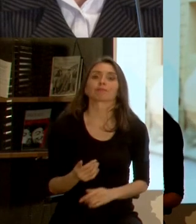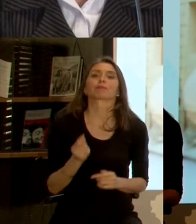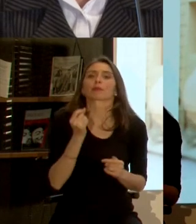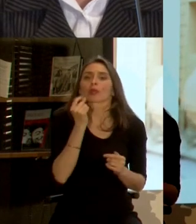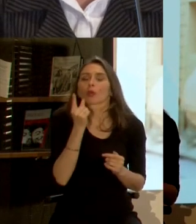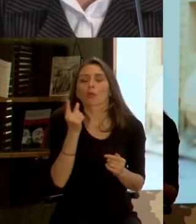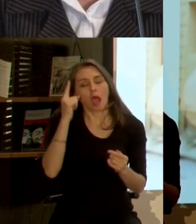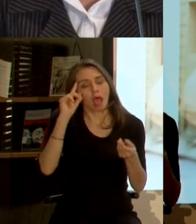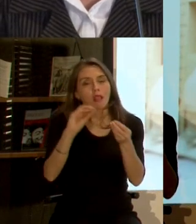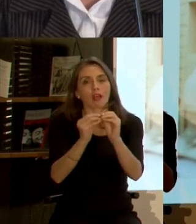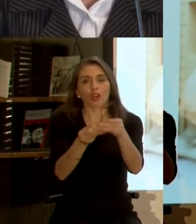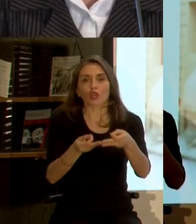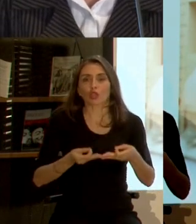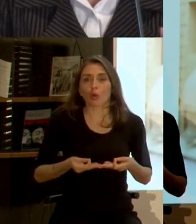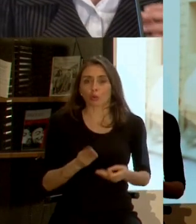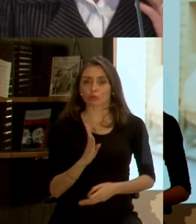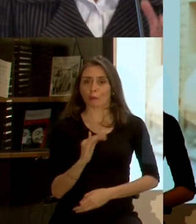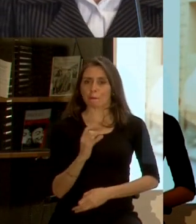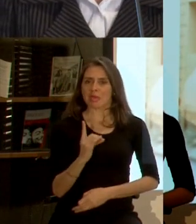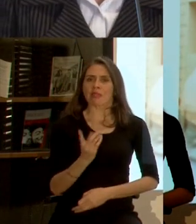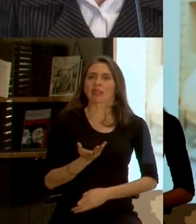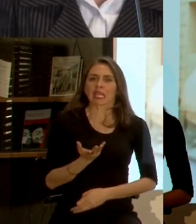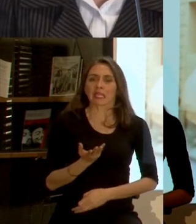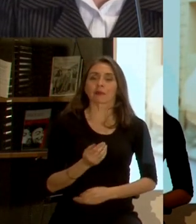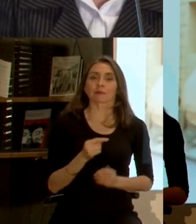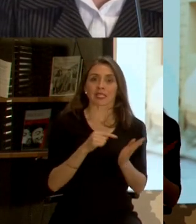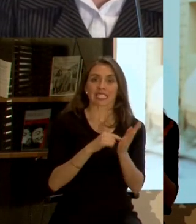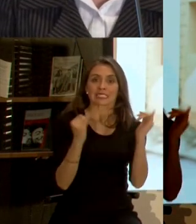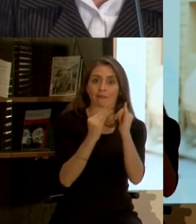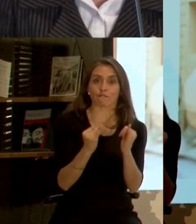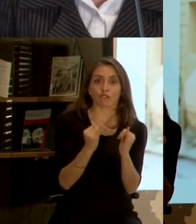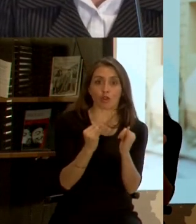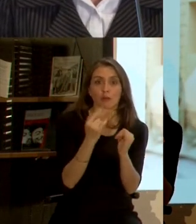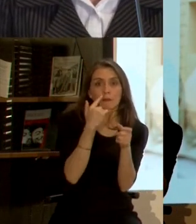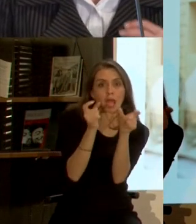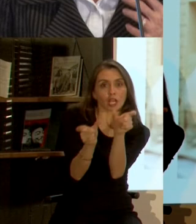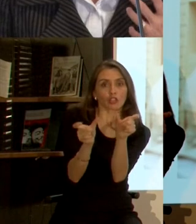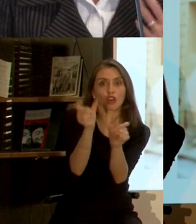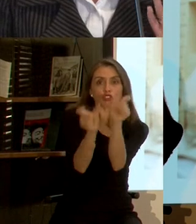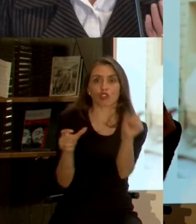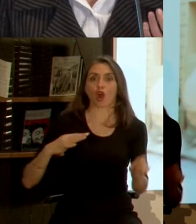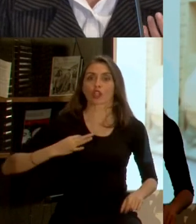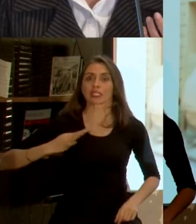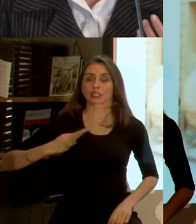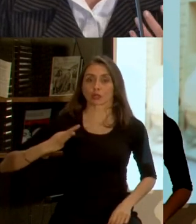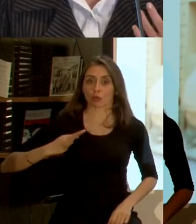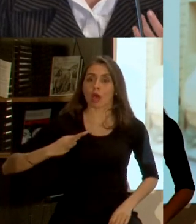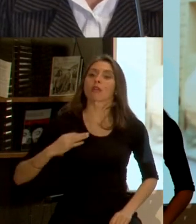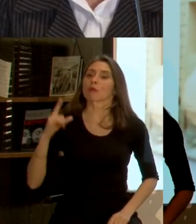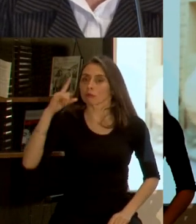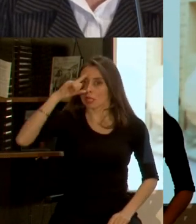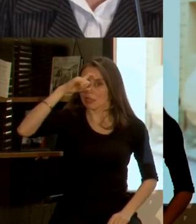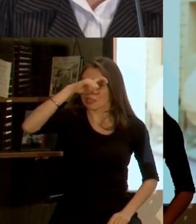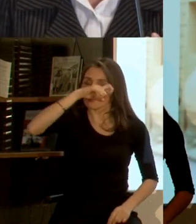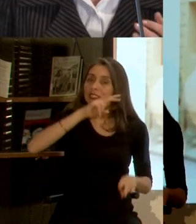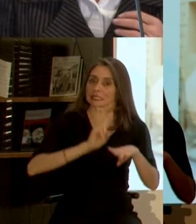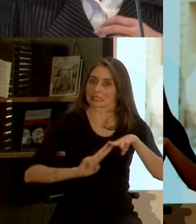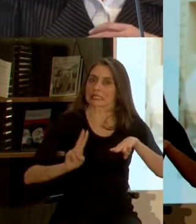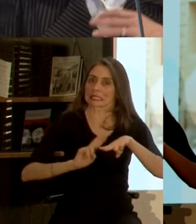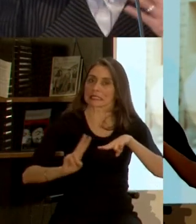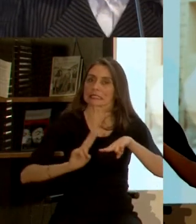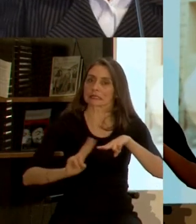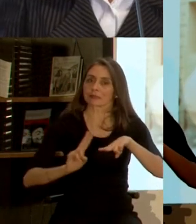la conclusión a la cual hemos llegado? que estos esquemas de monitoreo ciudadano son complejos de armar